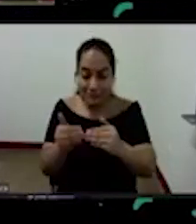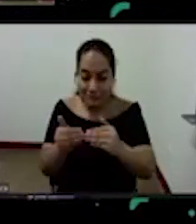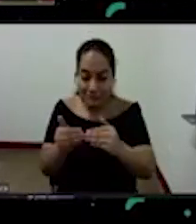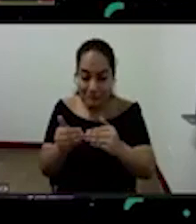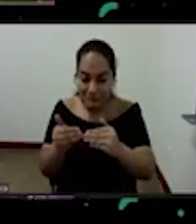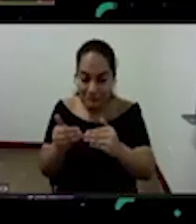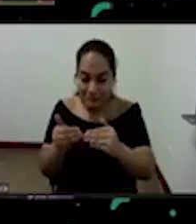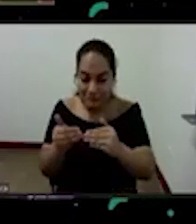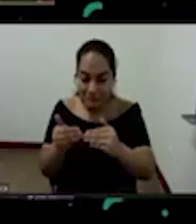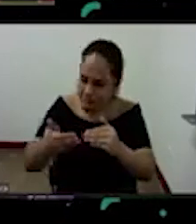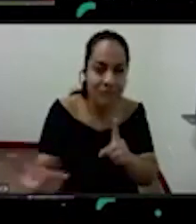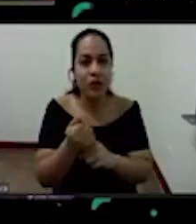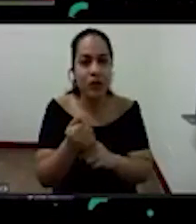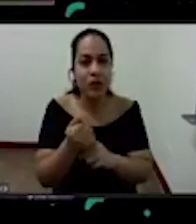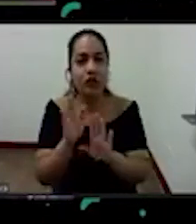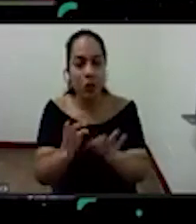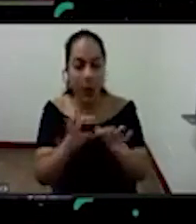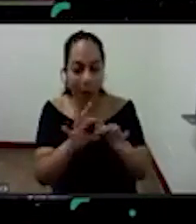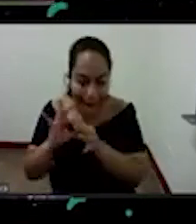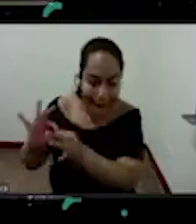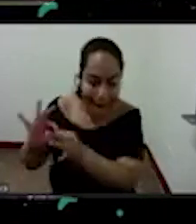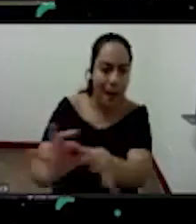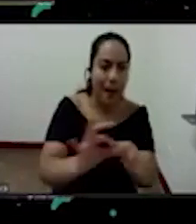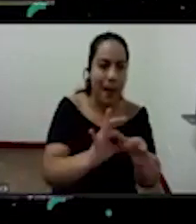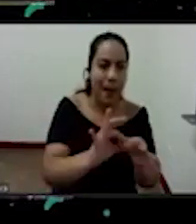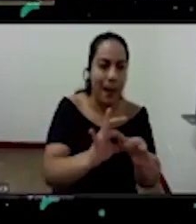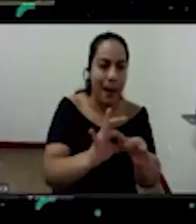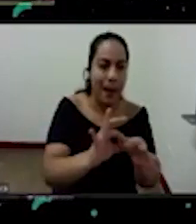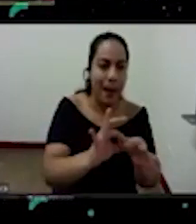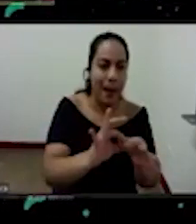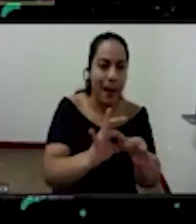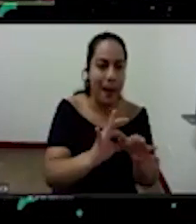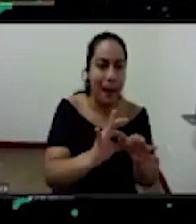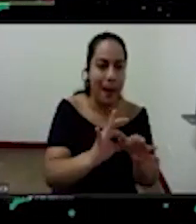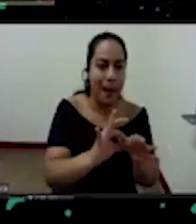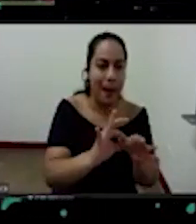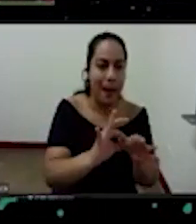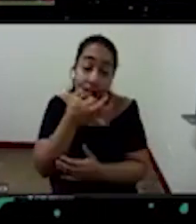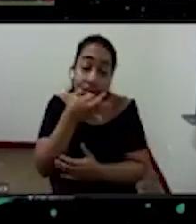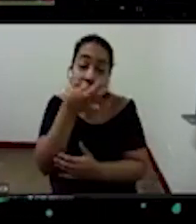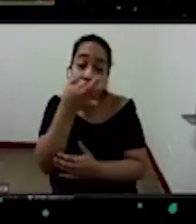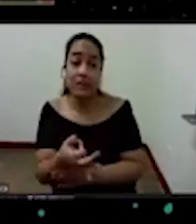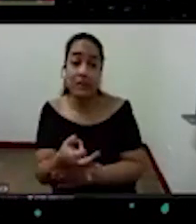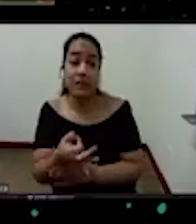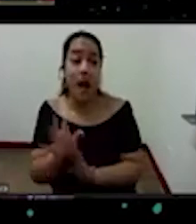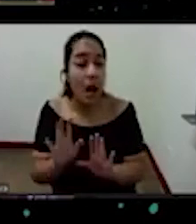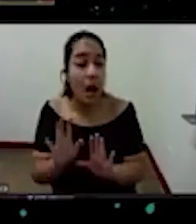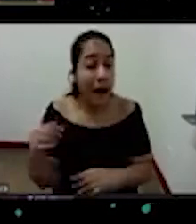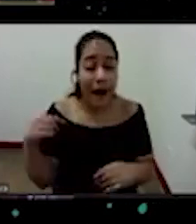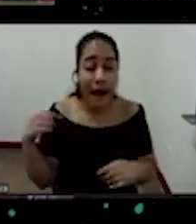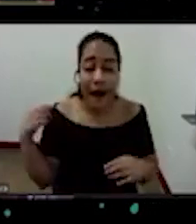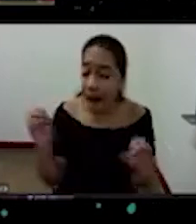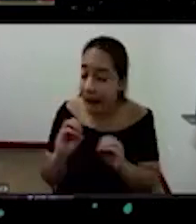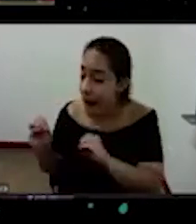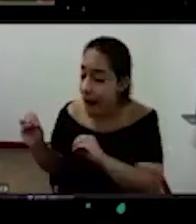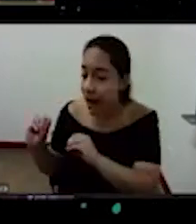de la unidad de una cultura y de hecho no hay otra